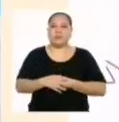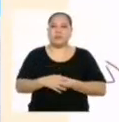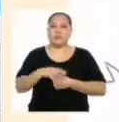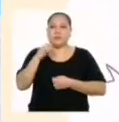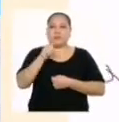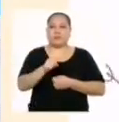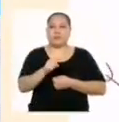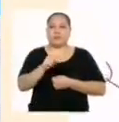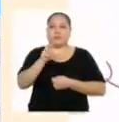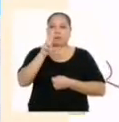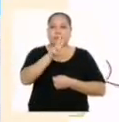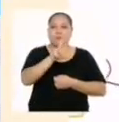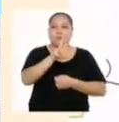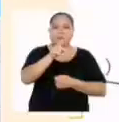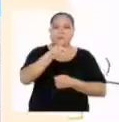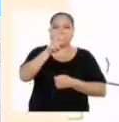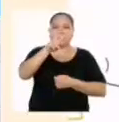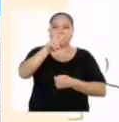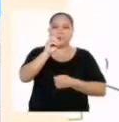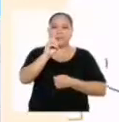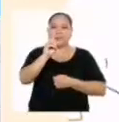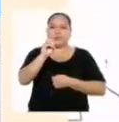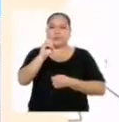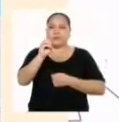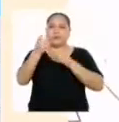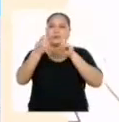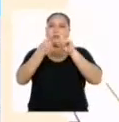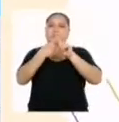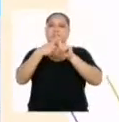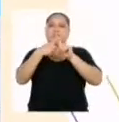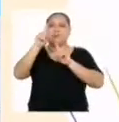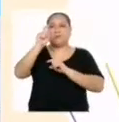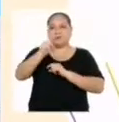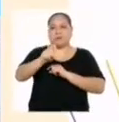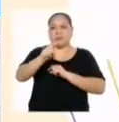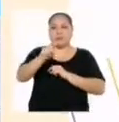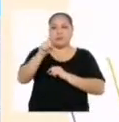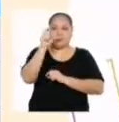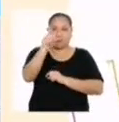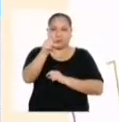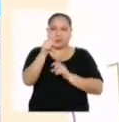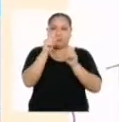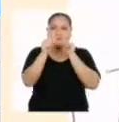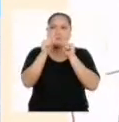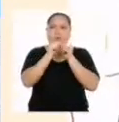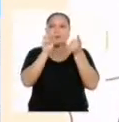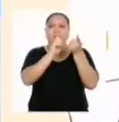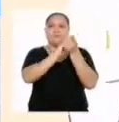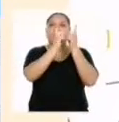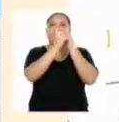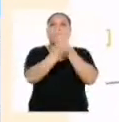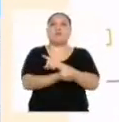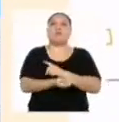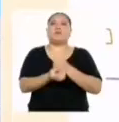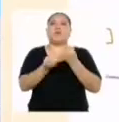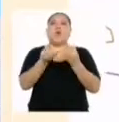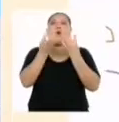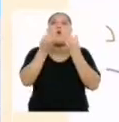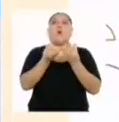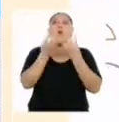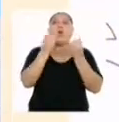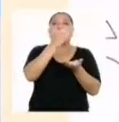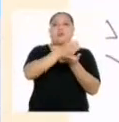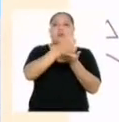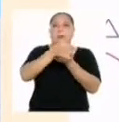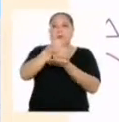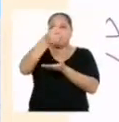algebraica es 3,20x. Recuerdan que la x es la variable que puede tomar valores de las cantidades